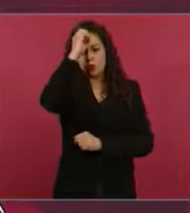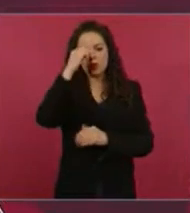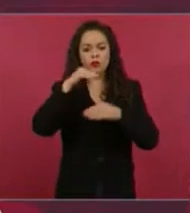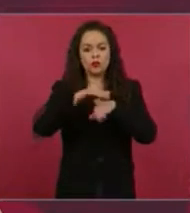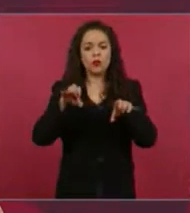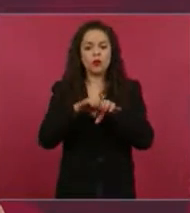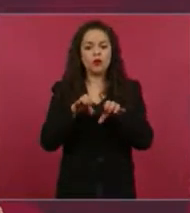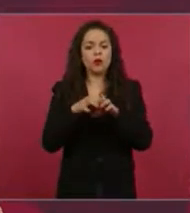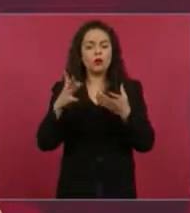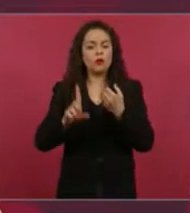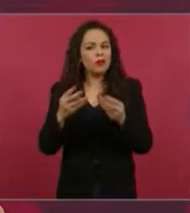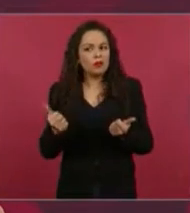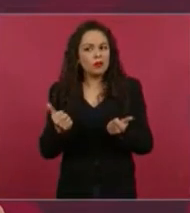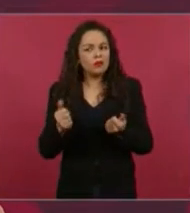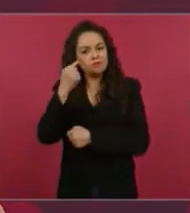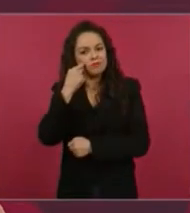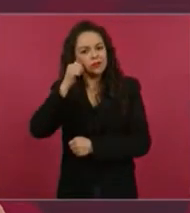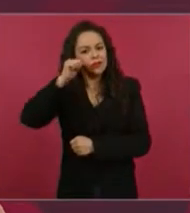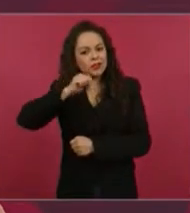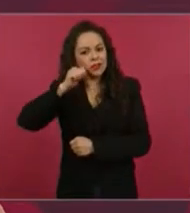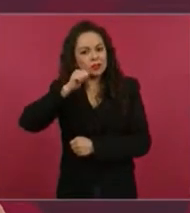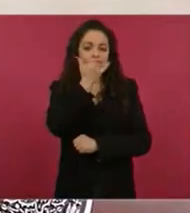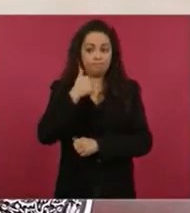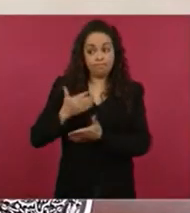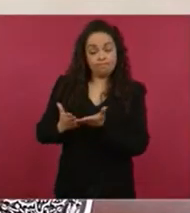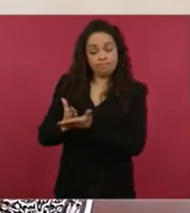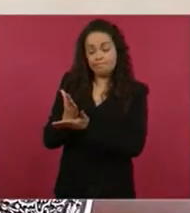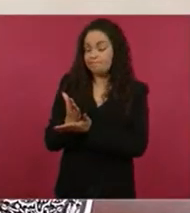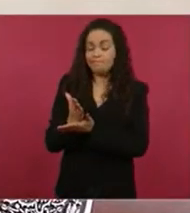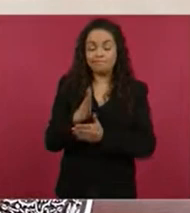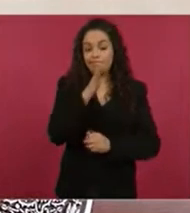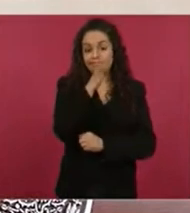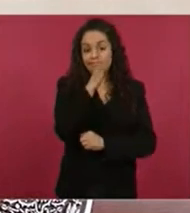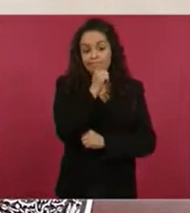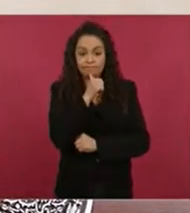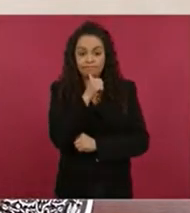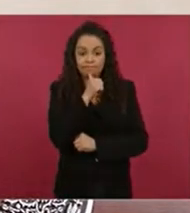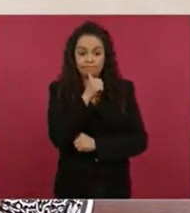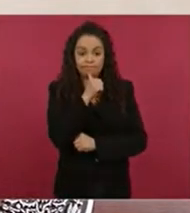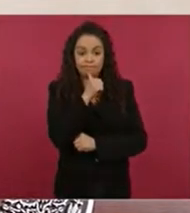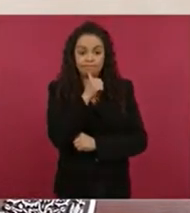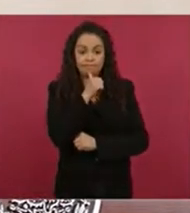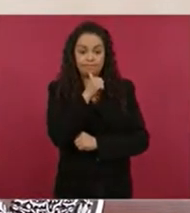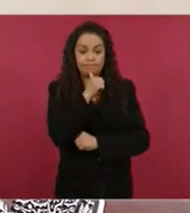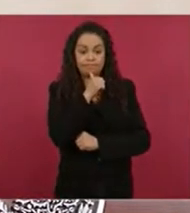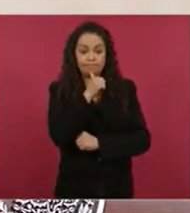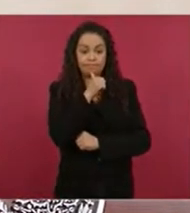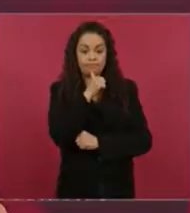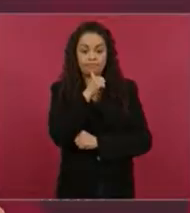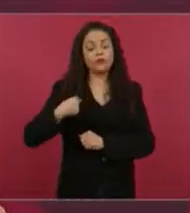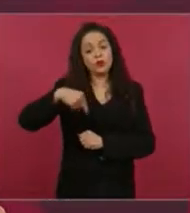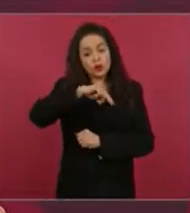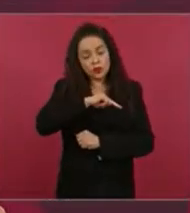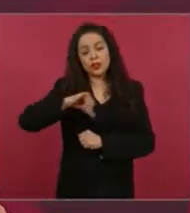Nosotros no queremos tomar partido, porque queremos ser factor para la búsqueda de una